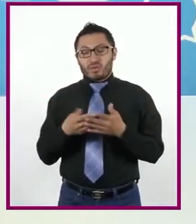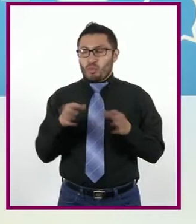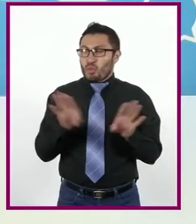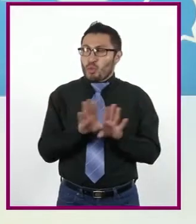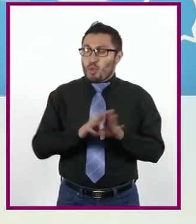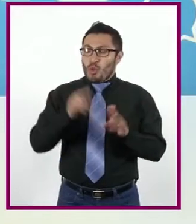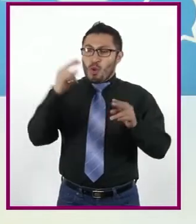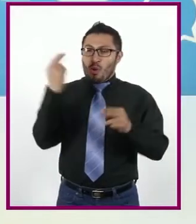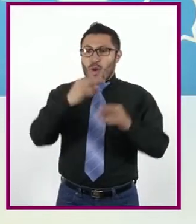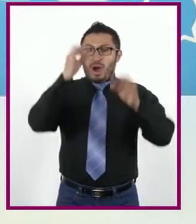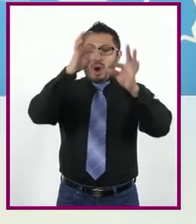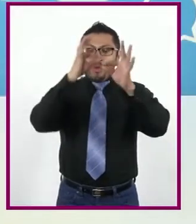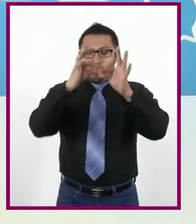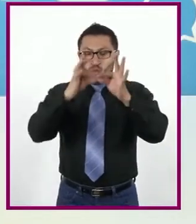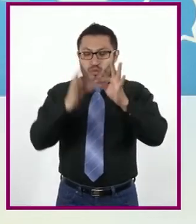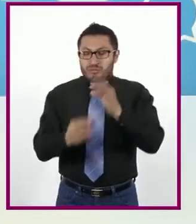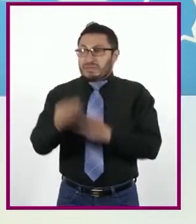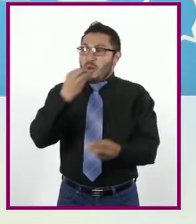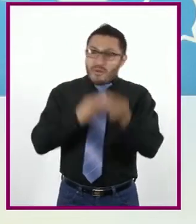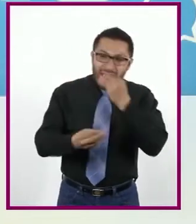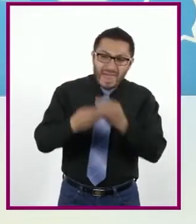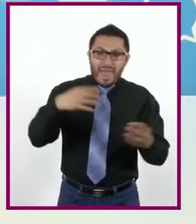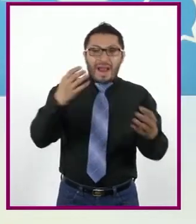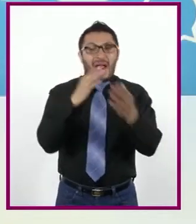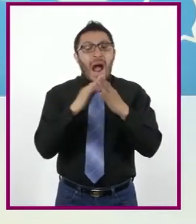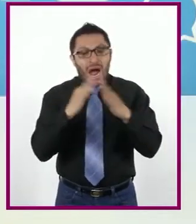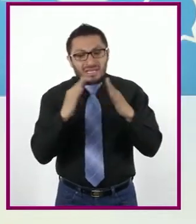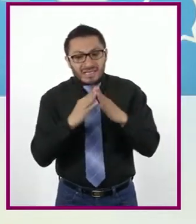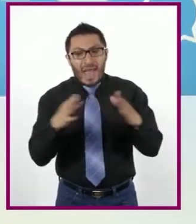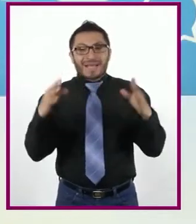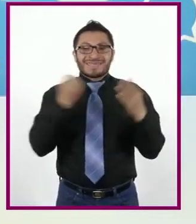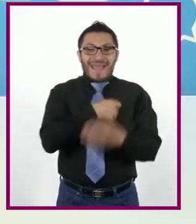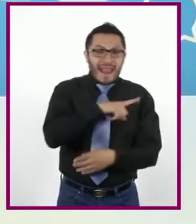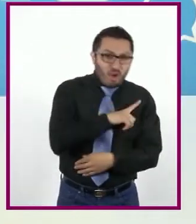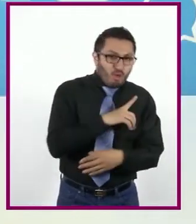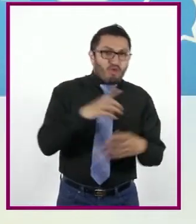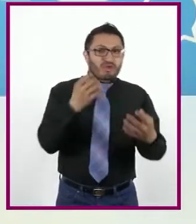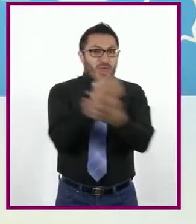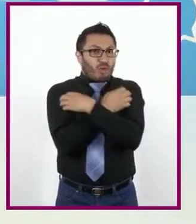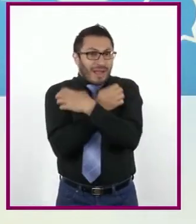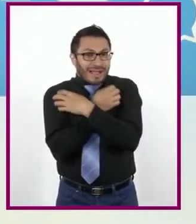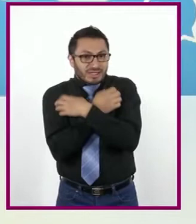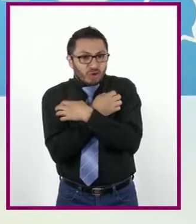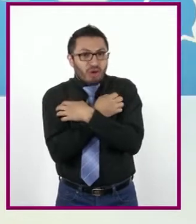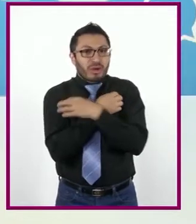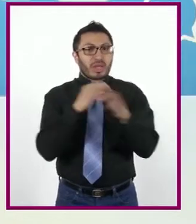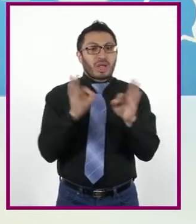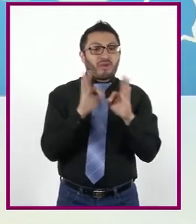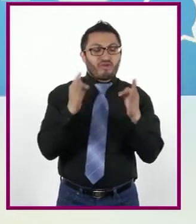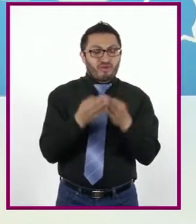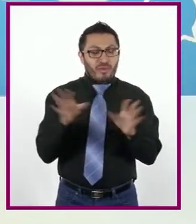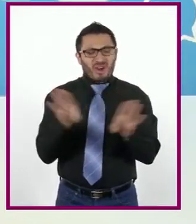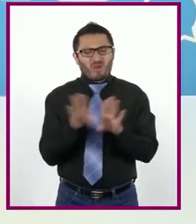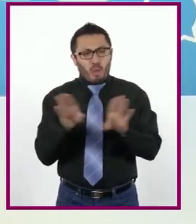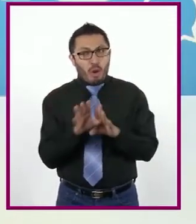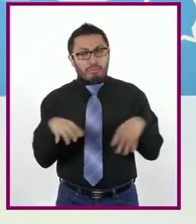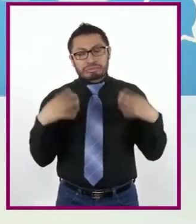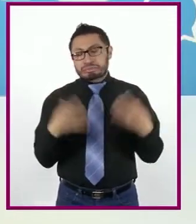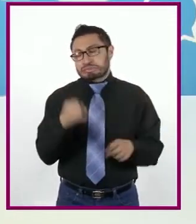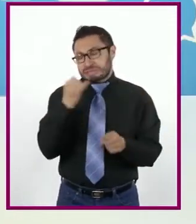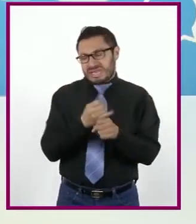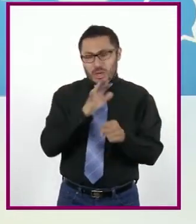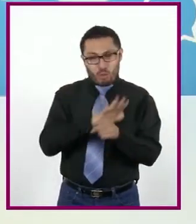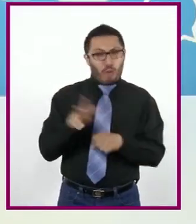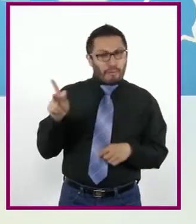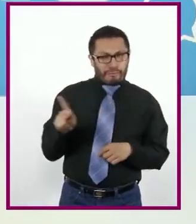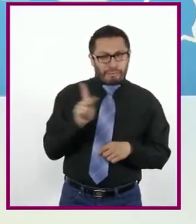necesidades como la alimentación, la vivienda, la salud, la educación, en condiciones que parecen imposibles. Se me